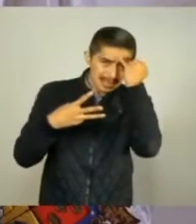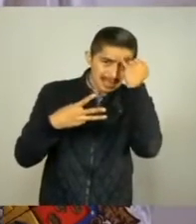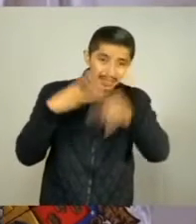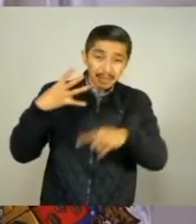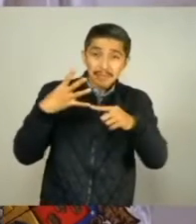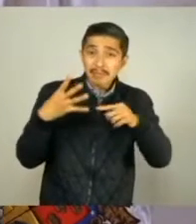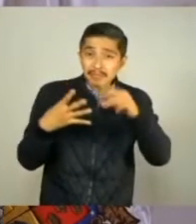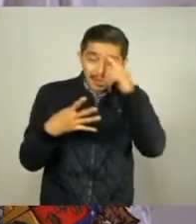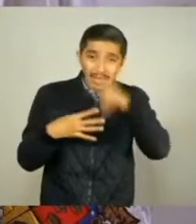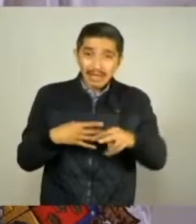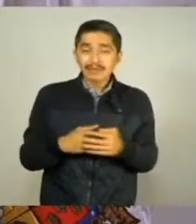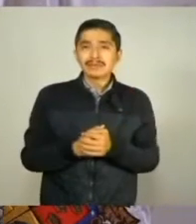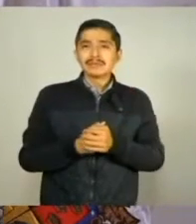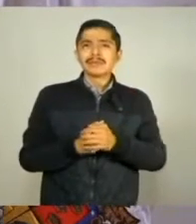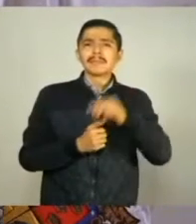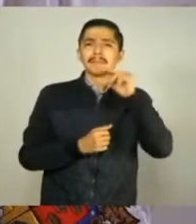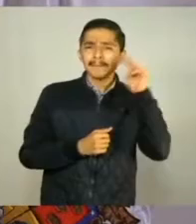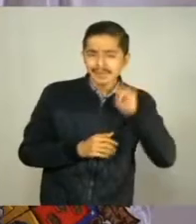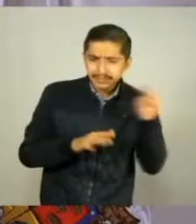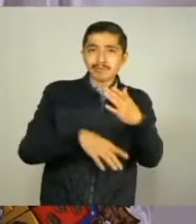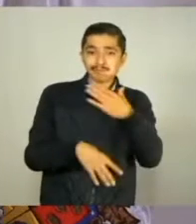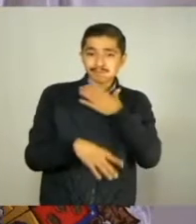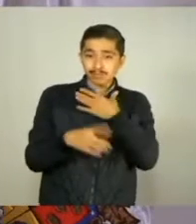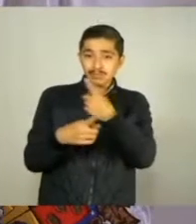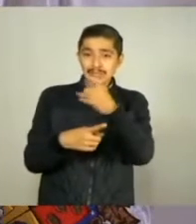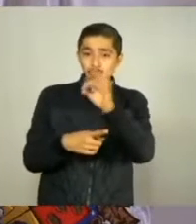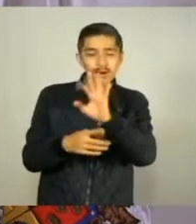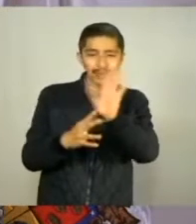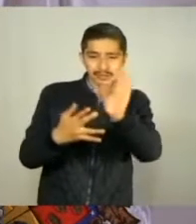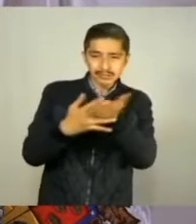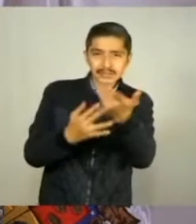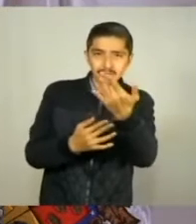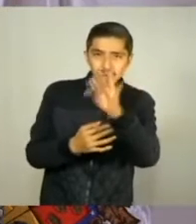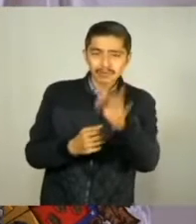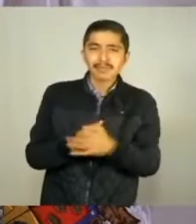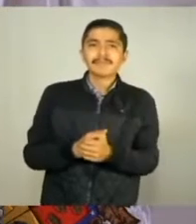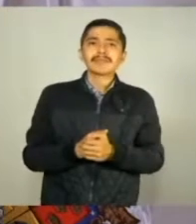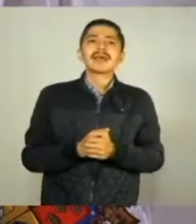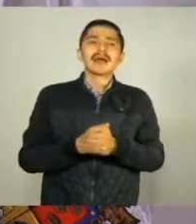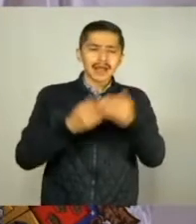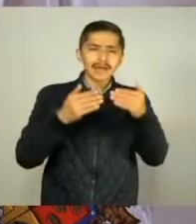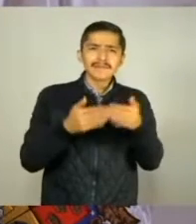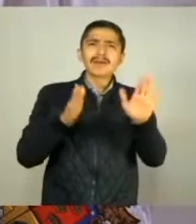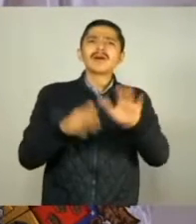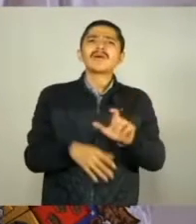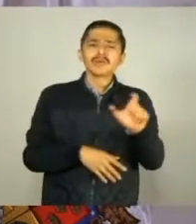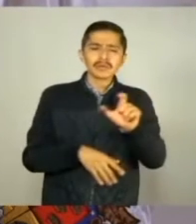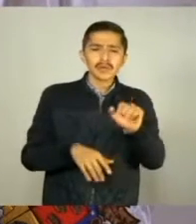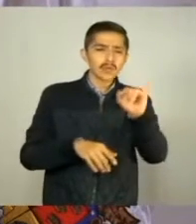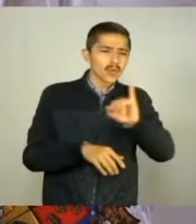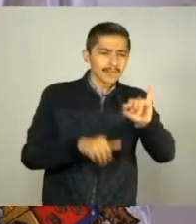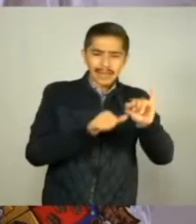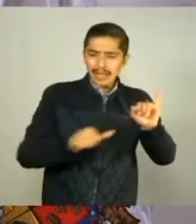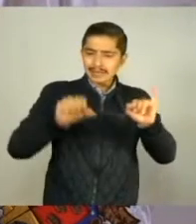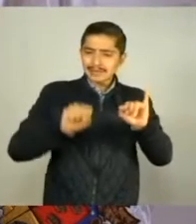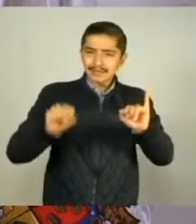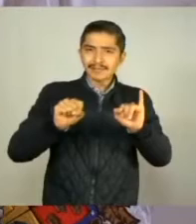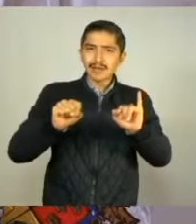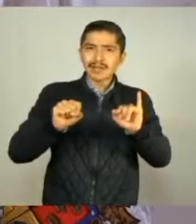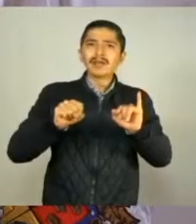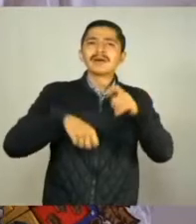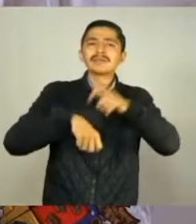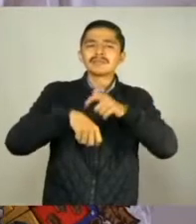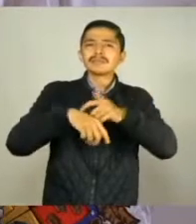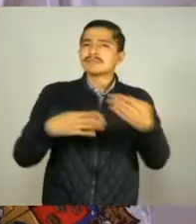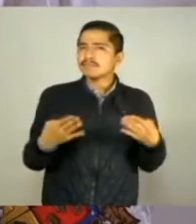adaptarnos, protegernos y no permitir que haya rebrotes en Michoacán y para reducir riesgos se publicó un decreto